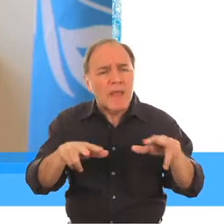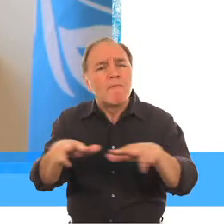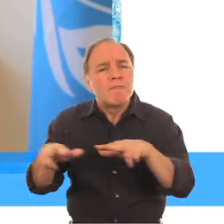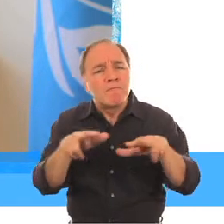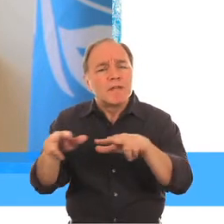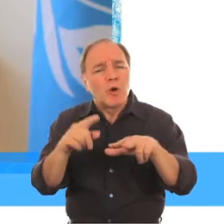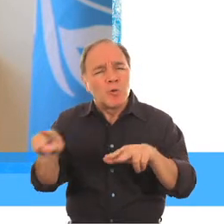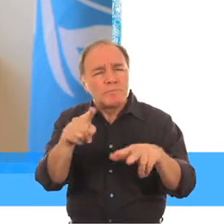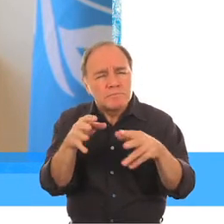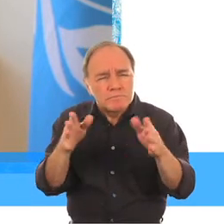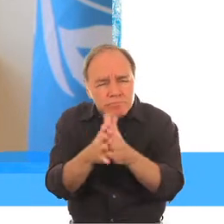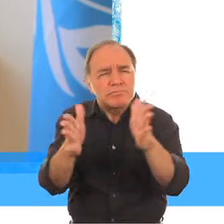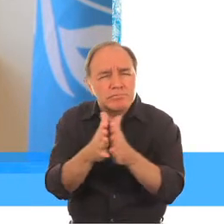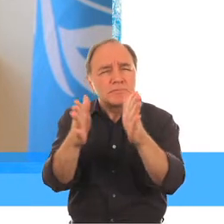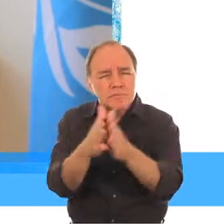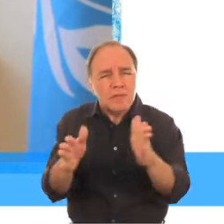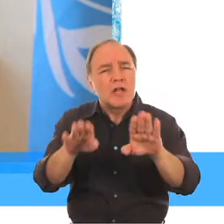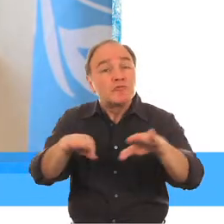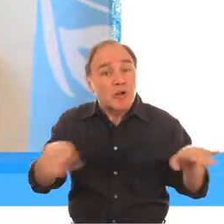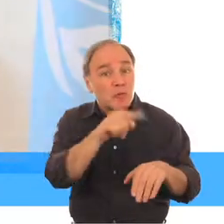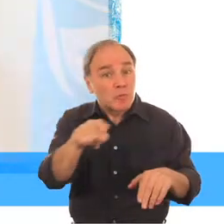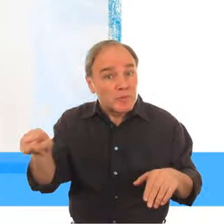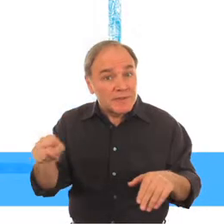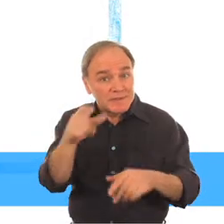discapacidad y aplicar ese conocimiento a su trabajo.